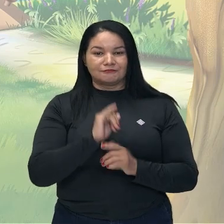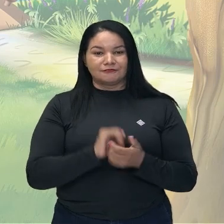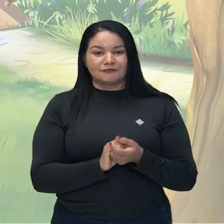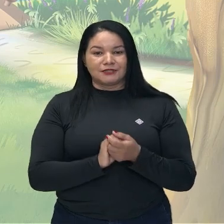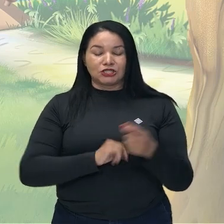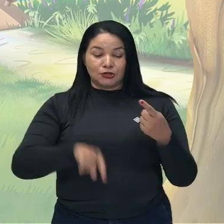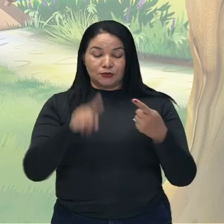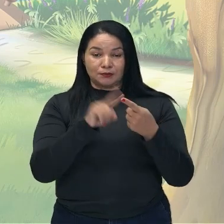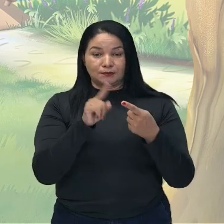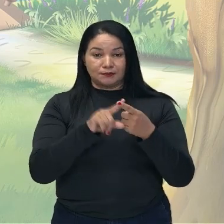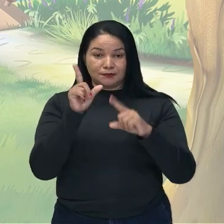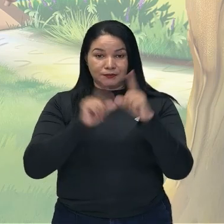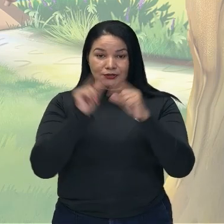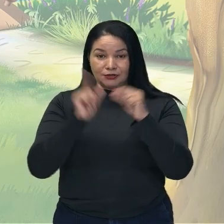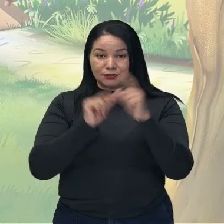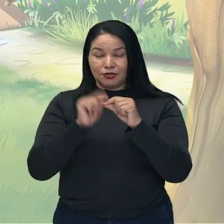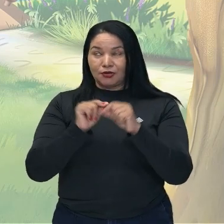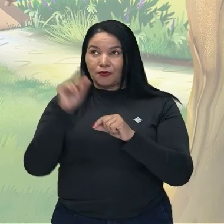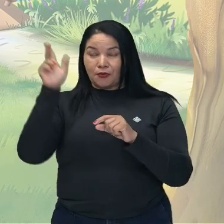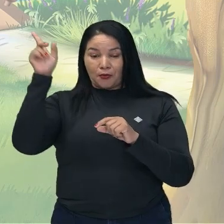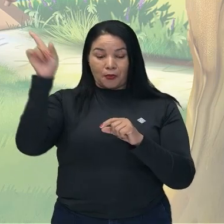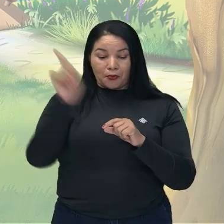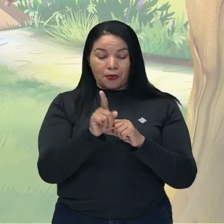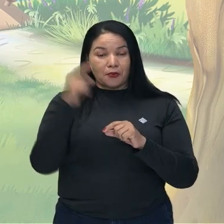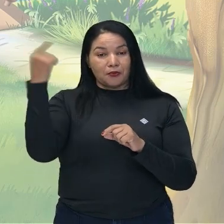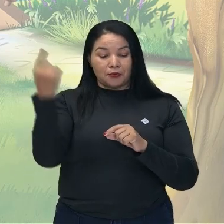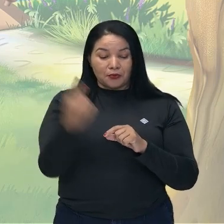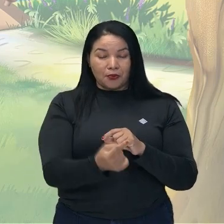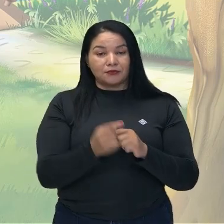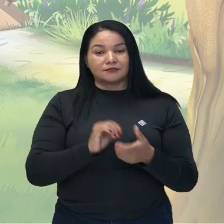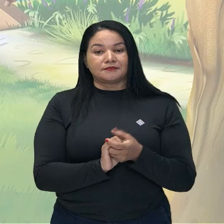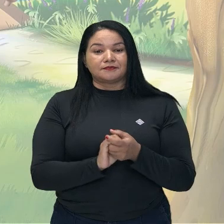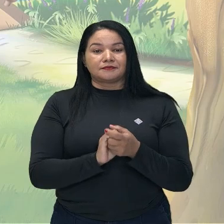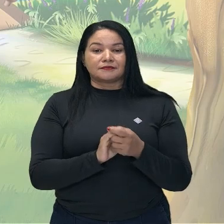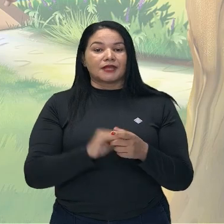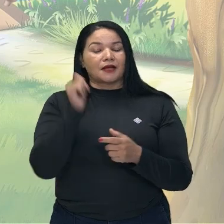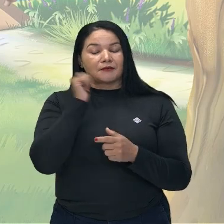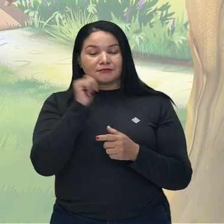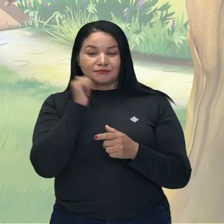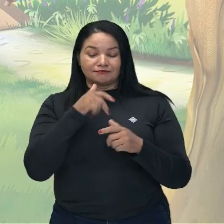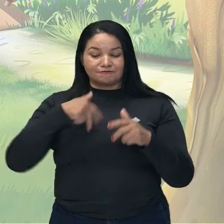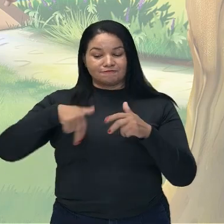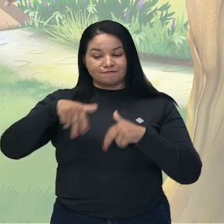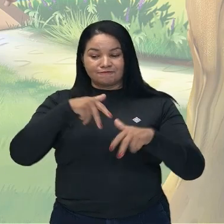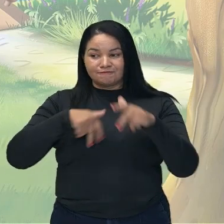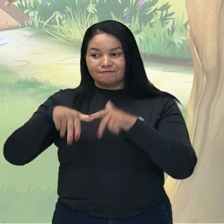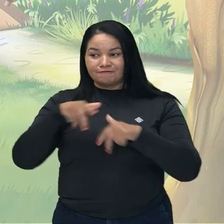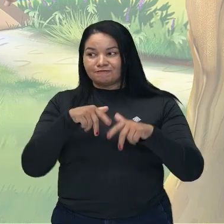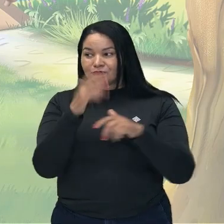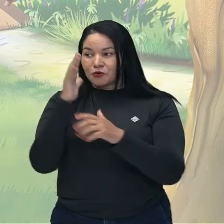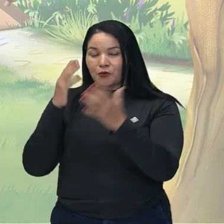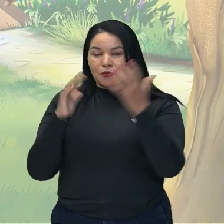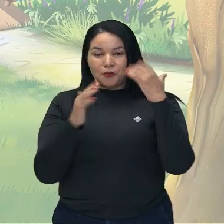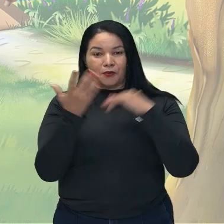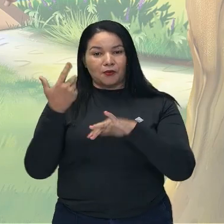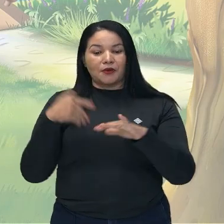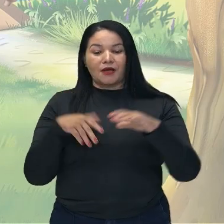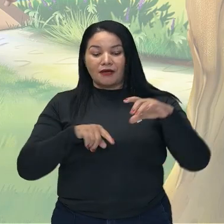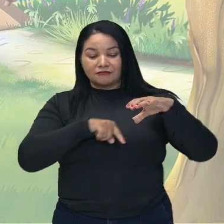mágica que cae del cielo. Entonces, Alicia paseando en el bosque, encuentra una